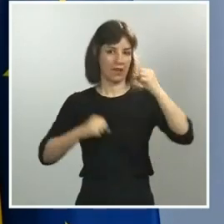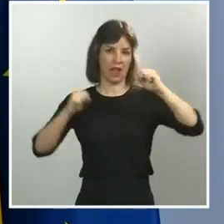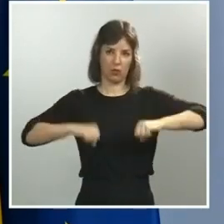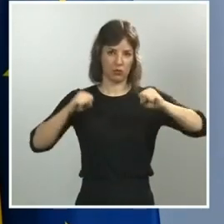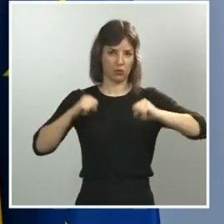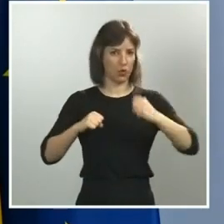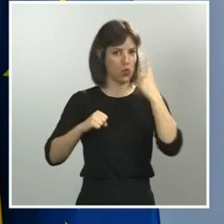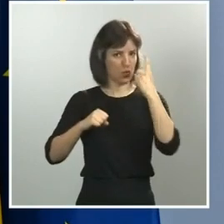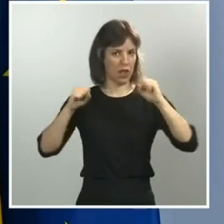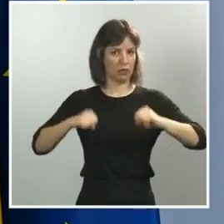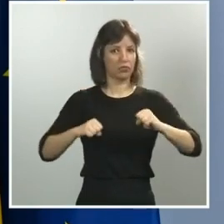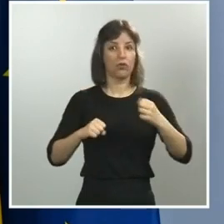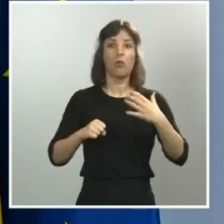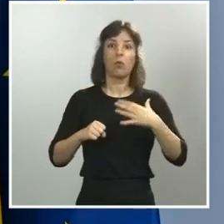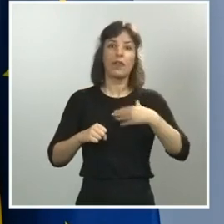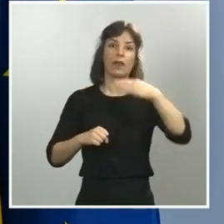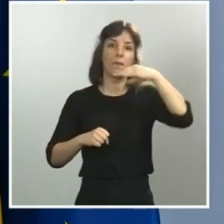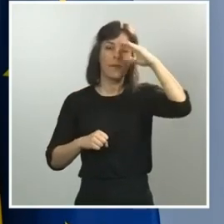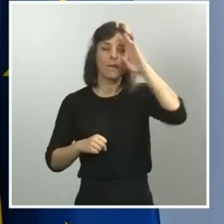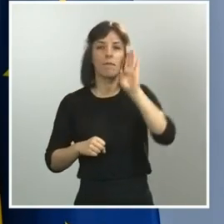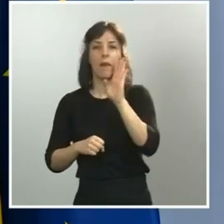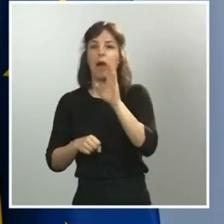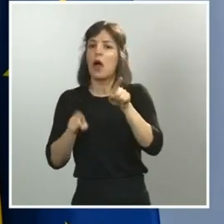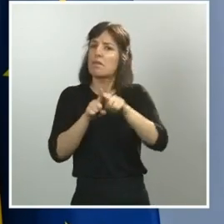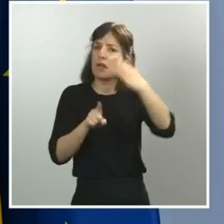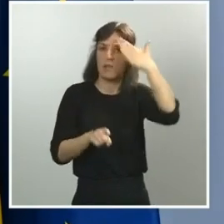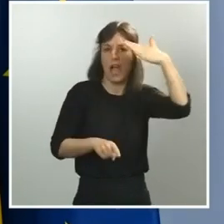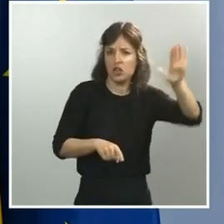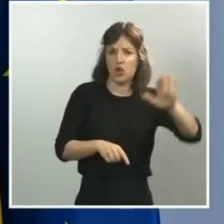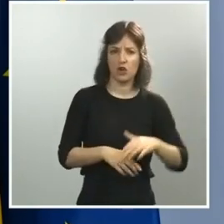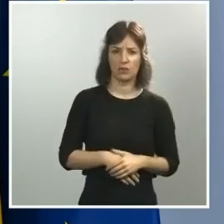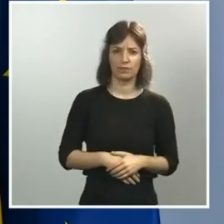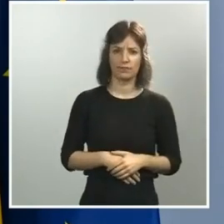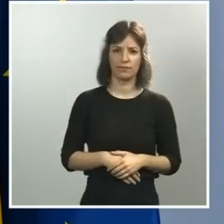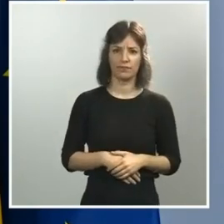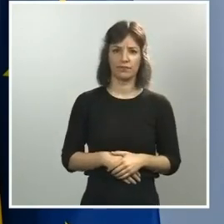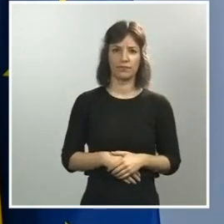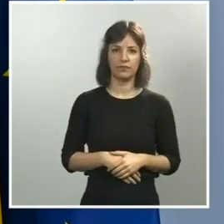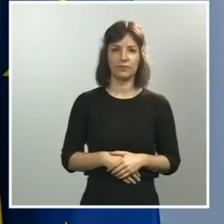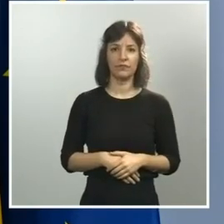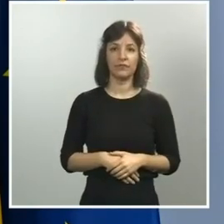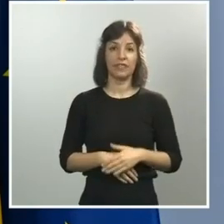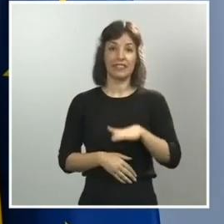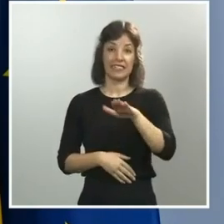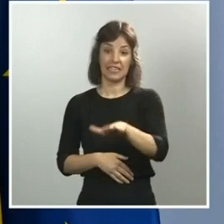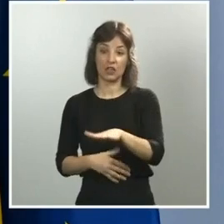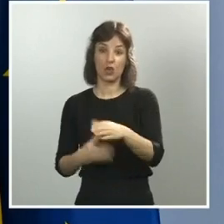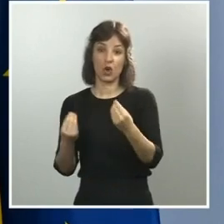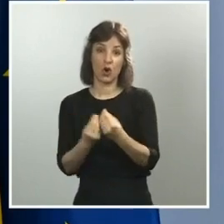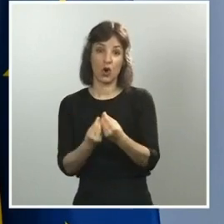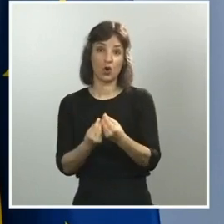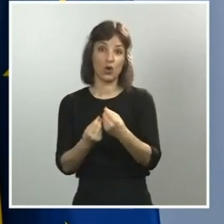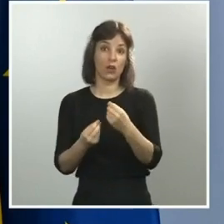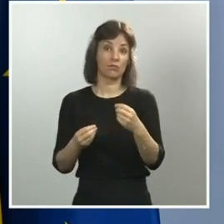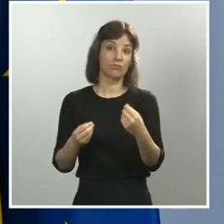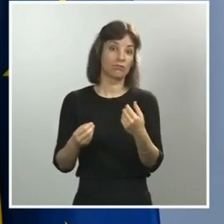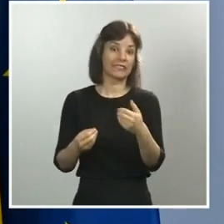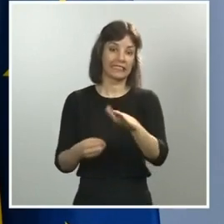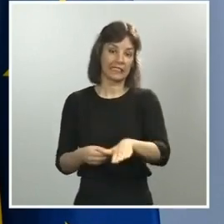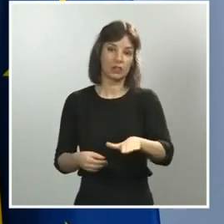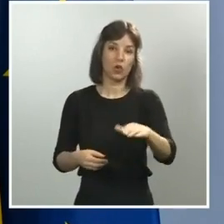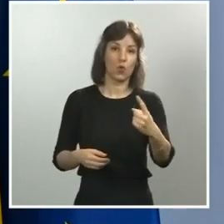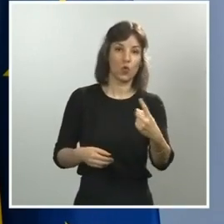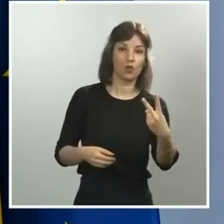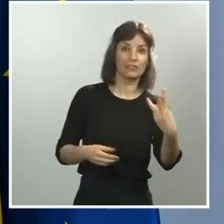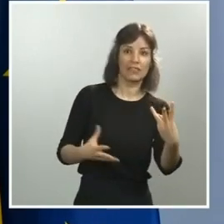ser un hermano mayor. Podrá salir hasta con tres niños que convivan con él o con ella. El adulto acompañante deberá estar en